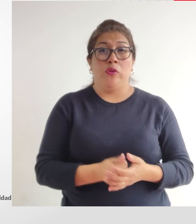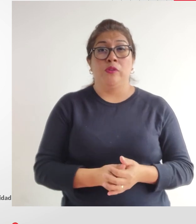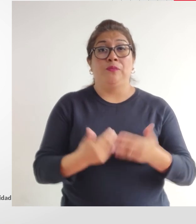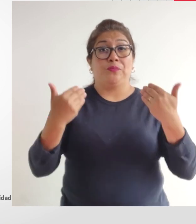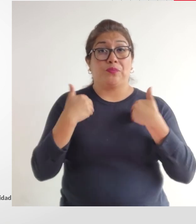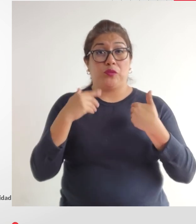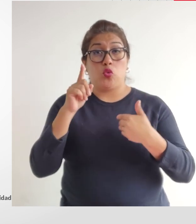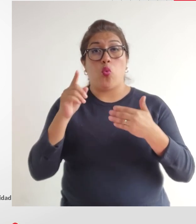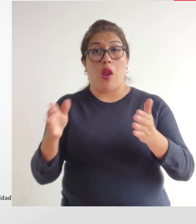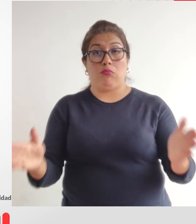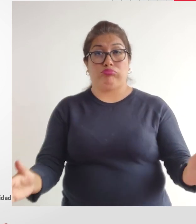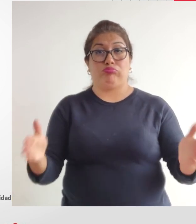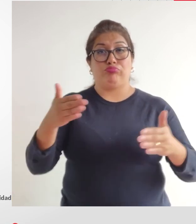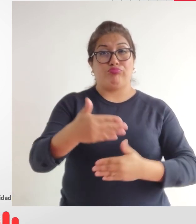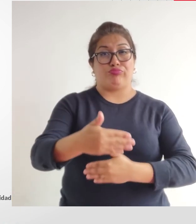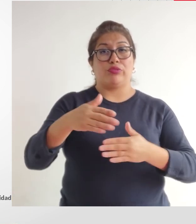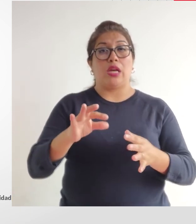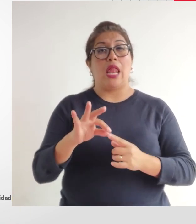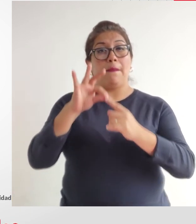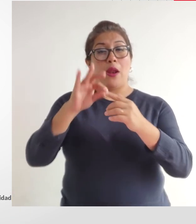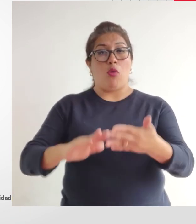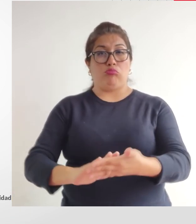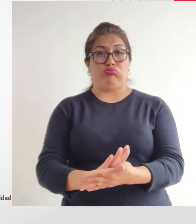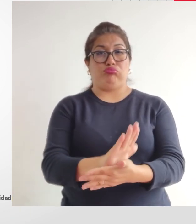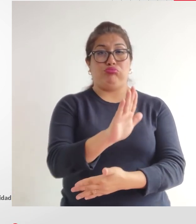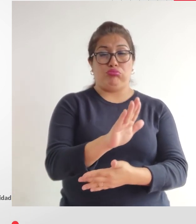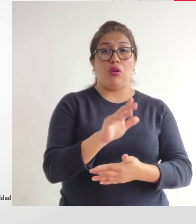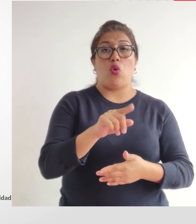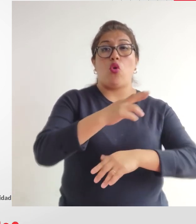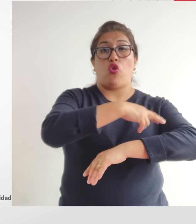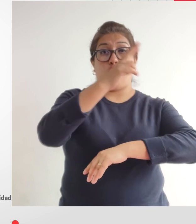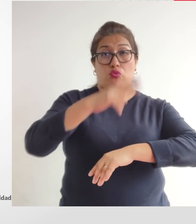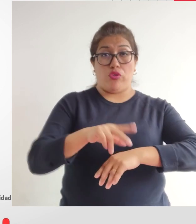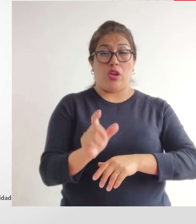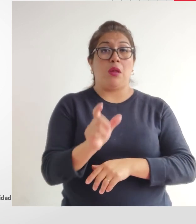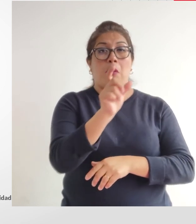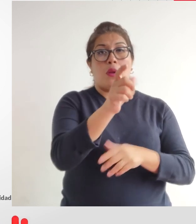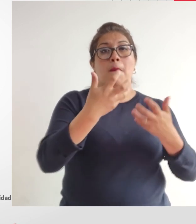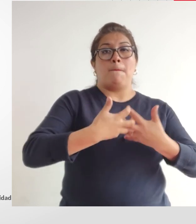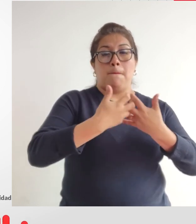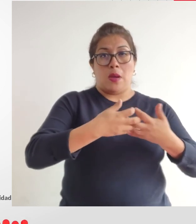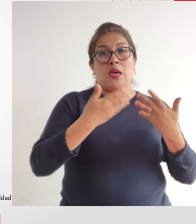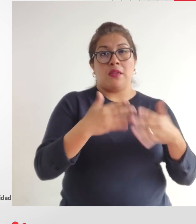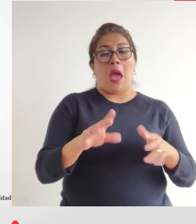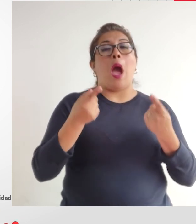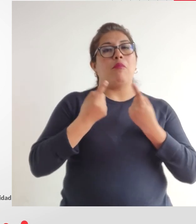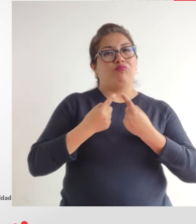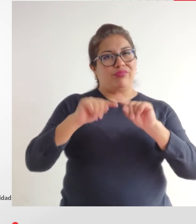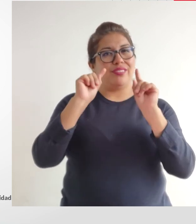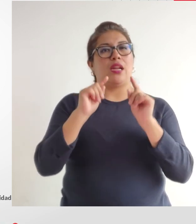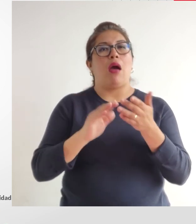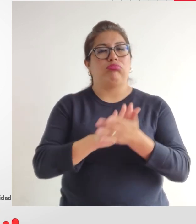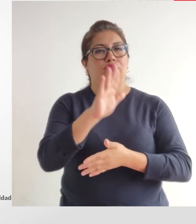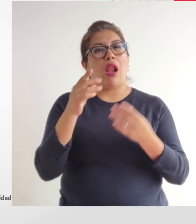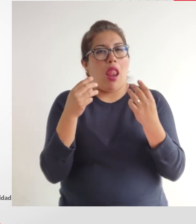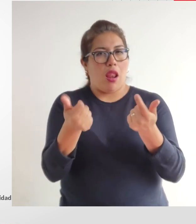una impresora de carnets para personas con discapacidad en un gobierno regional o en un gobierno local y esto se ha logrado justamente